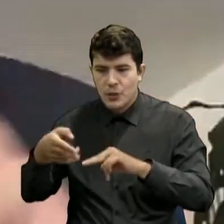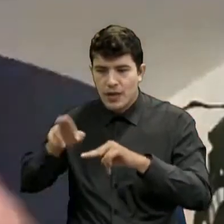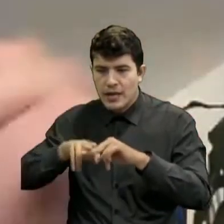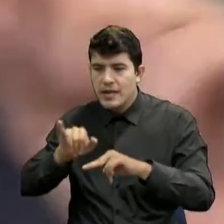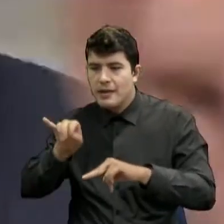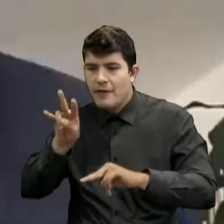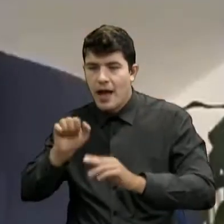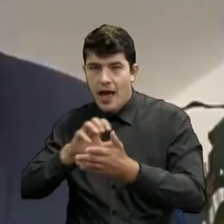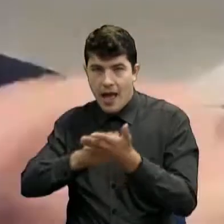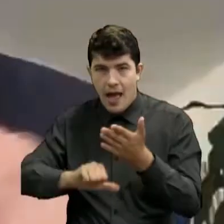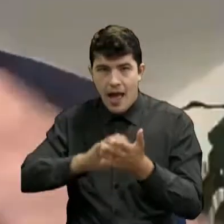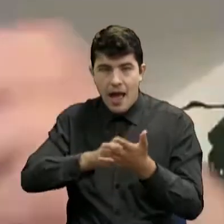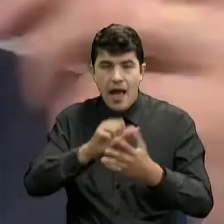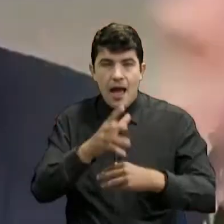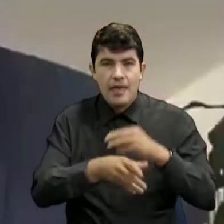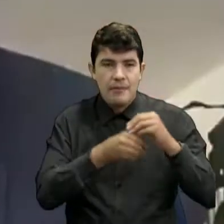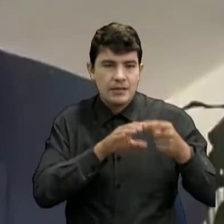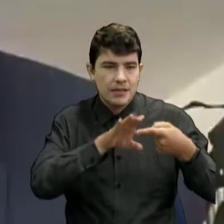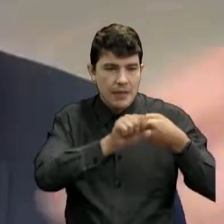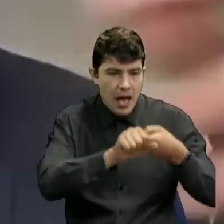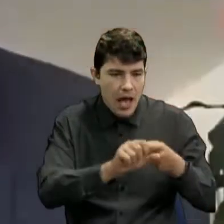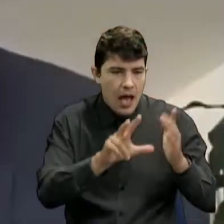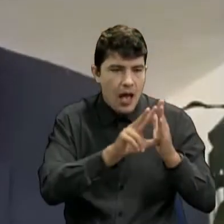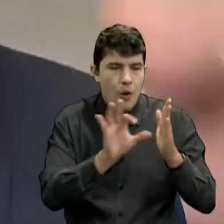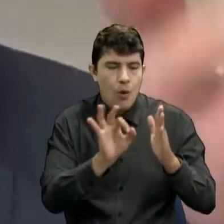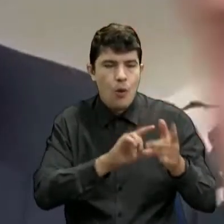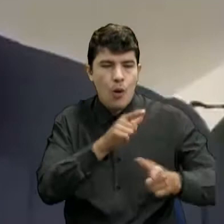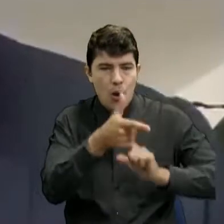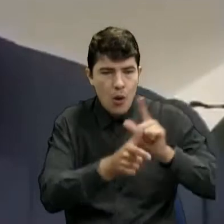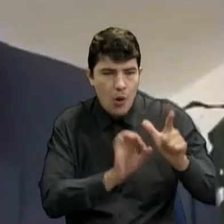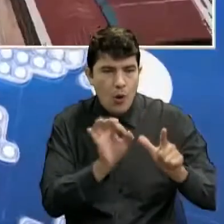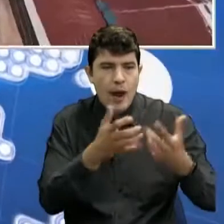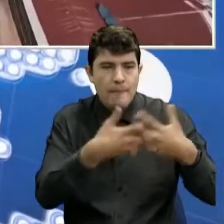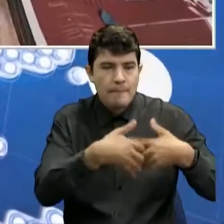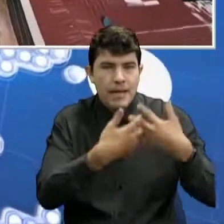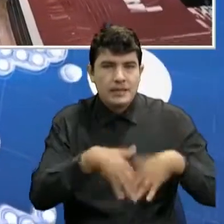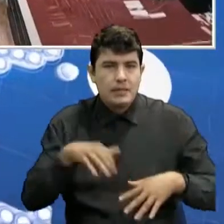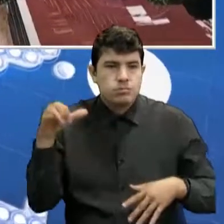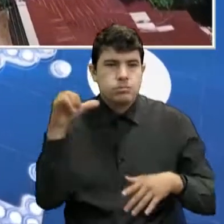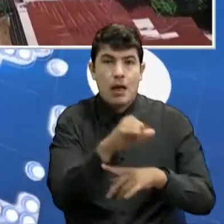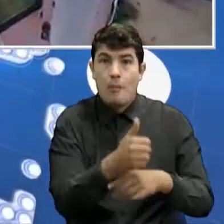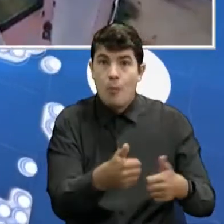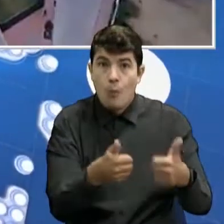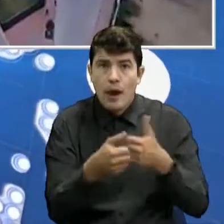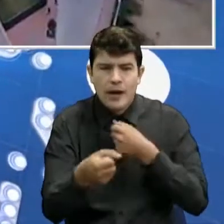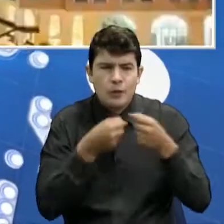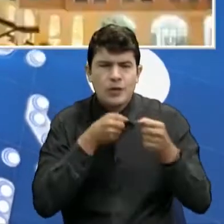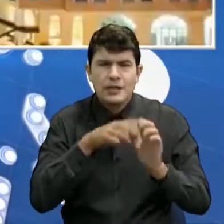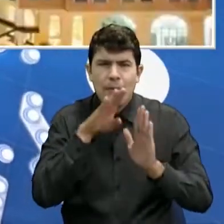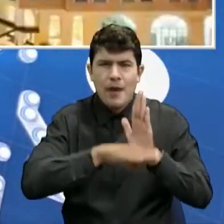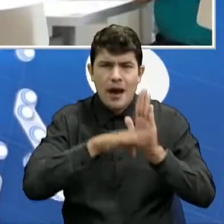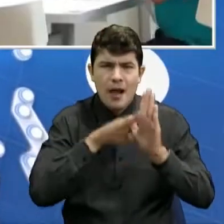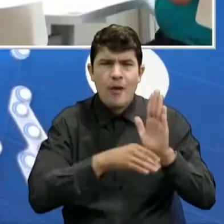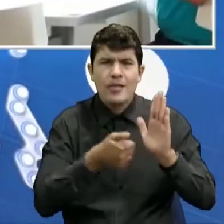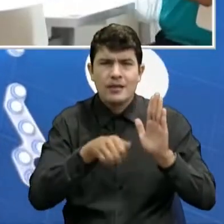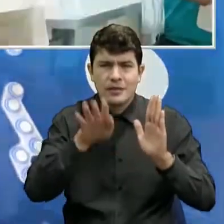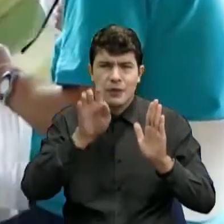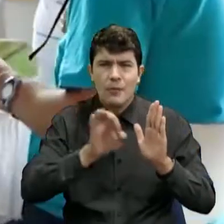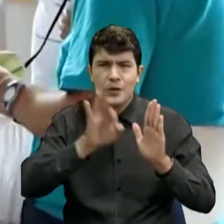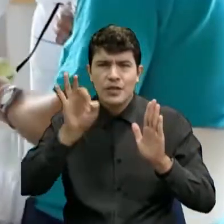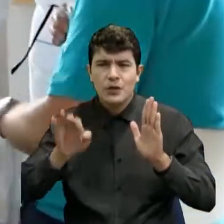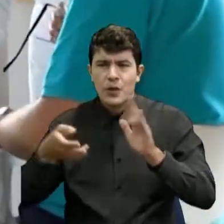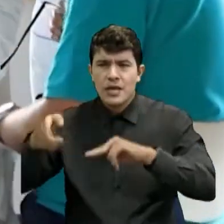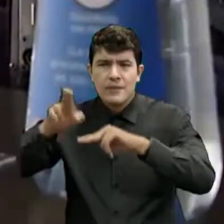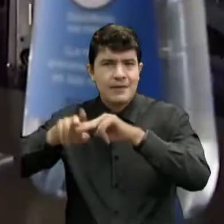con todos los servicios de reserva, operadores logísticos, agencias de viajes. Esa una muy buena noticia para todos los colombianos viajeros. Senador,